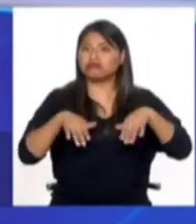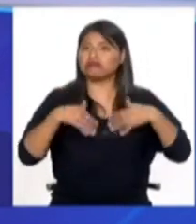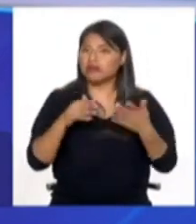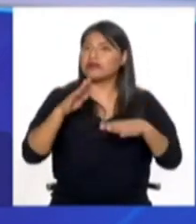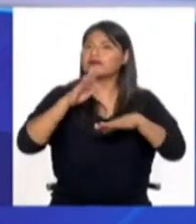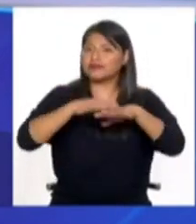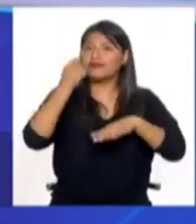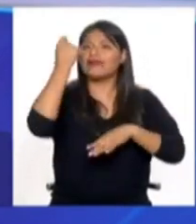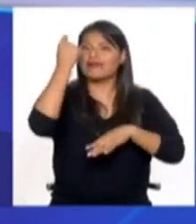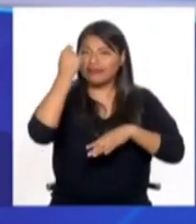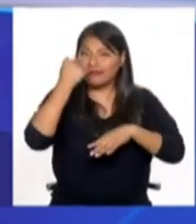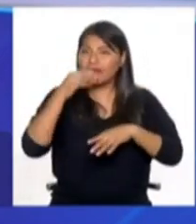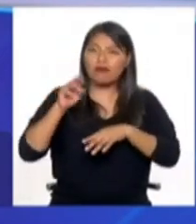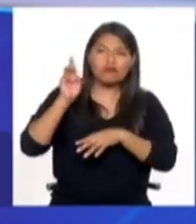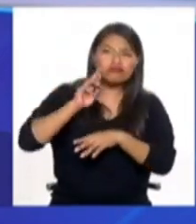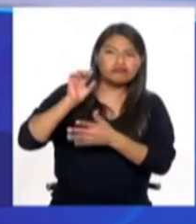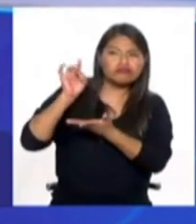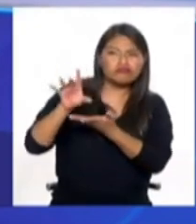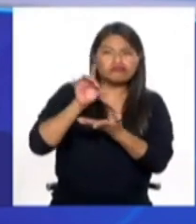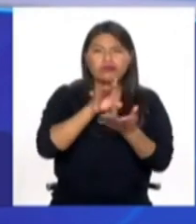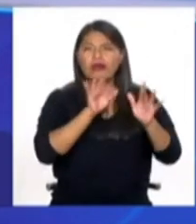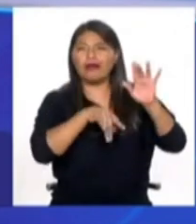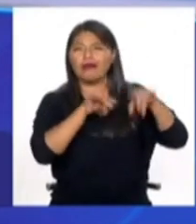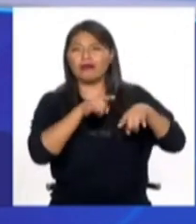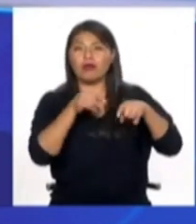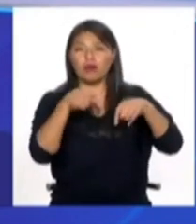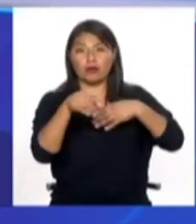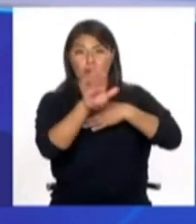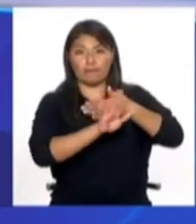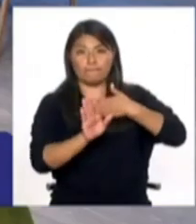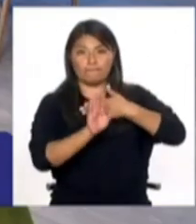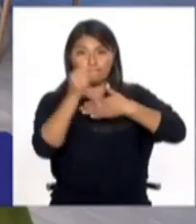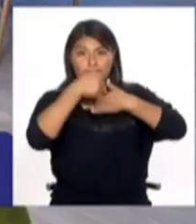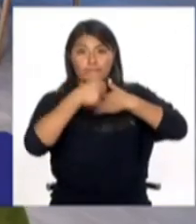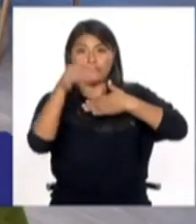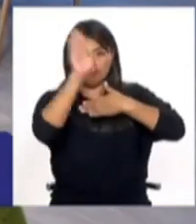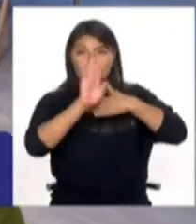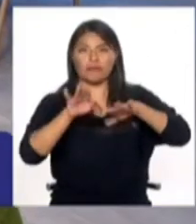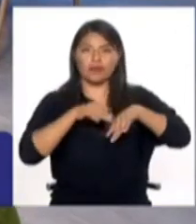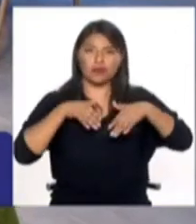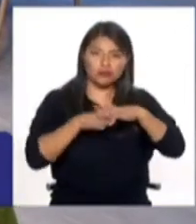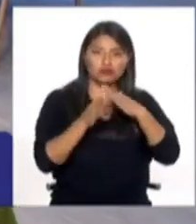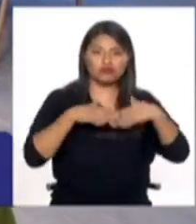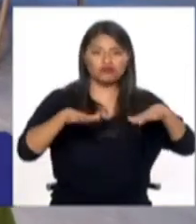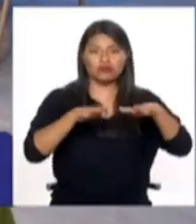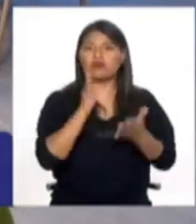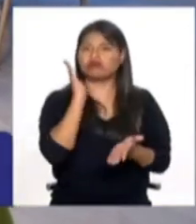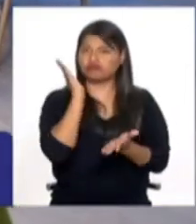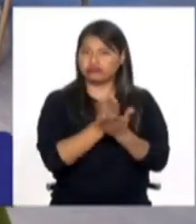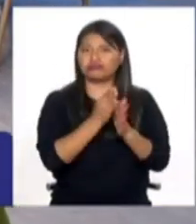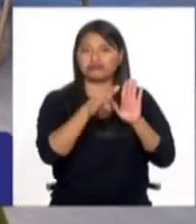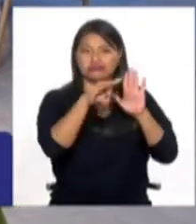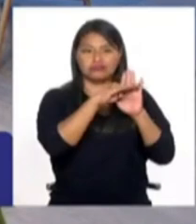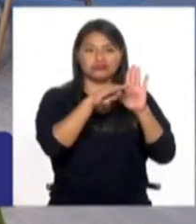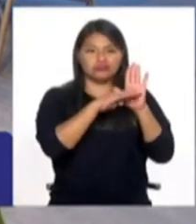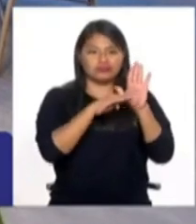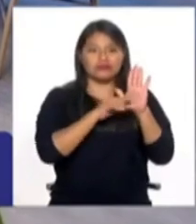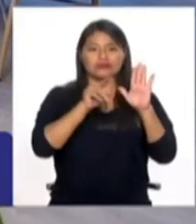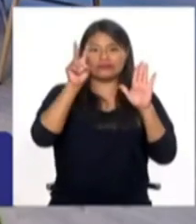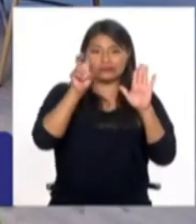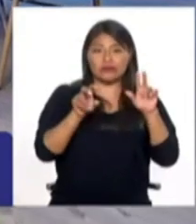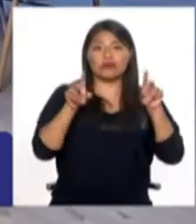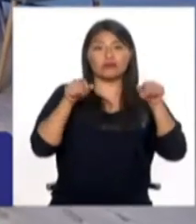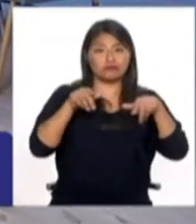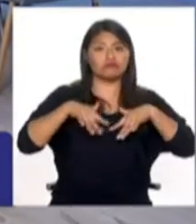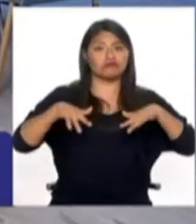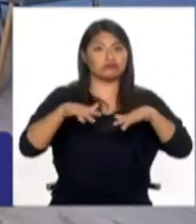y que, por ejemplo, países como Brasil tengan sanciones muy fuertes, muy fuertes con respecto al